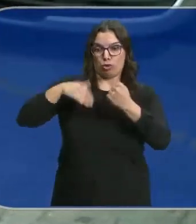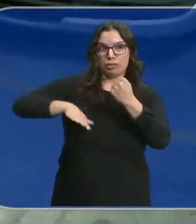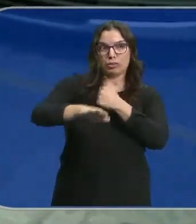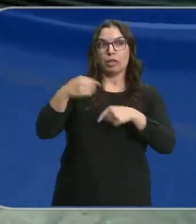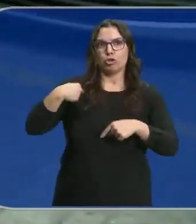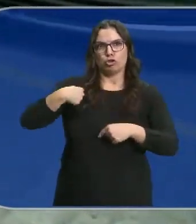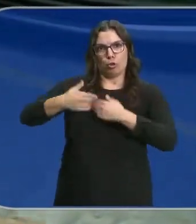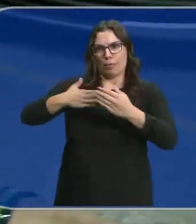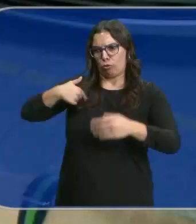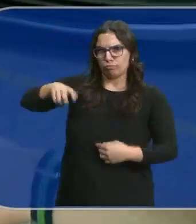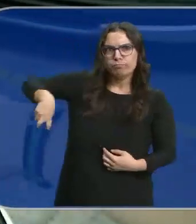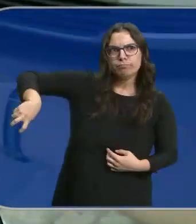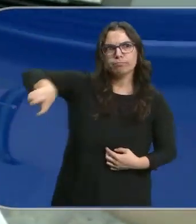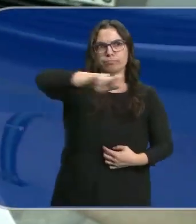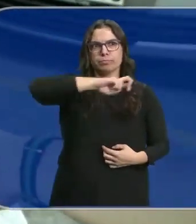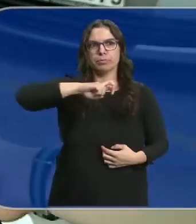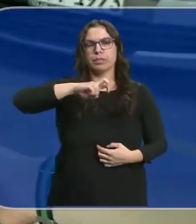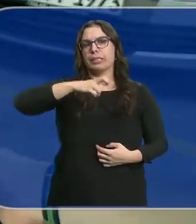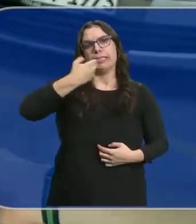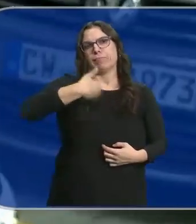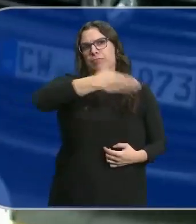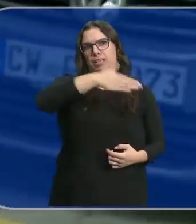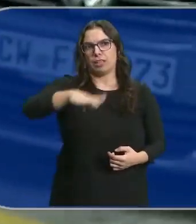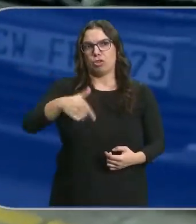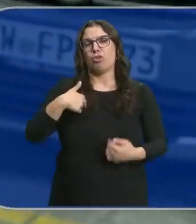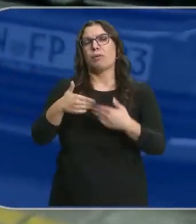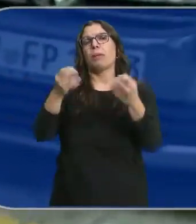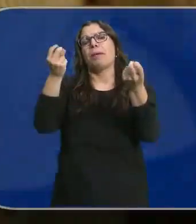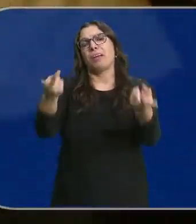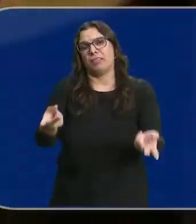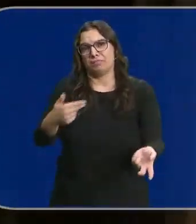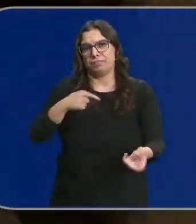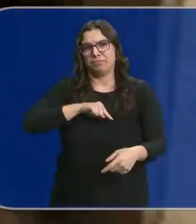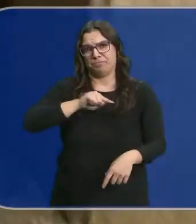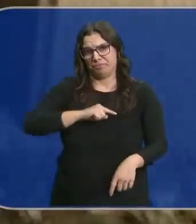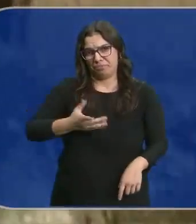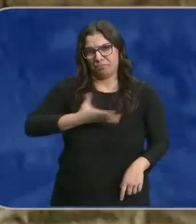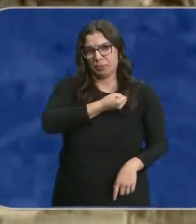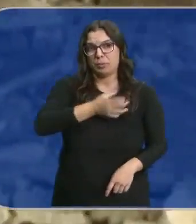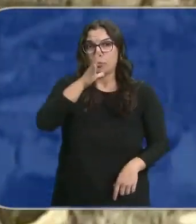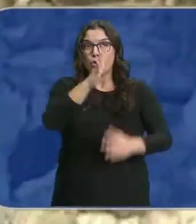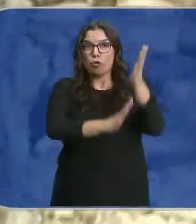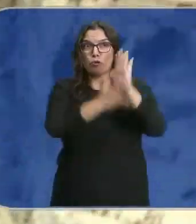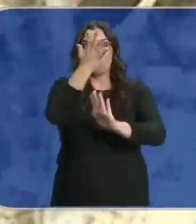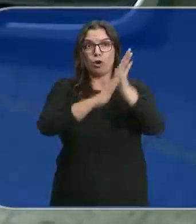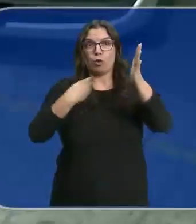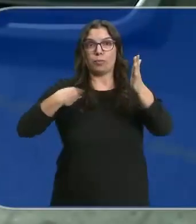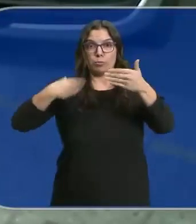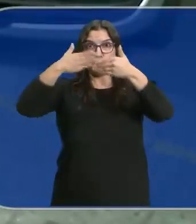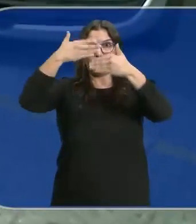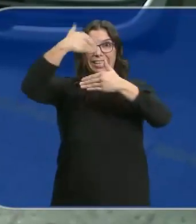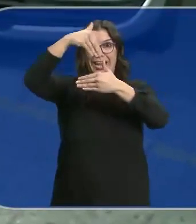Por aquí entraron los bomberos que ya no salieron vivos. ¿Para qué les abriría yo la puerta? Porque el fuego estaba en el portal,